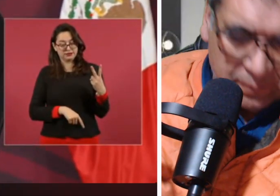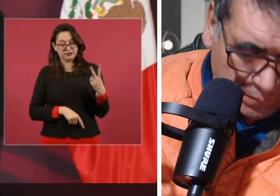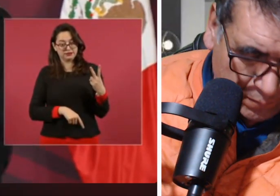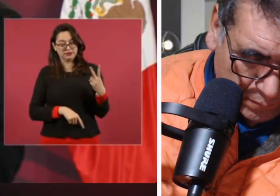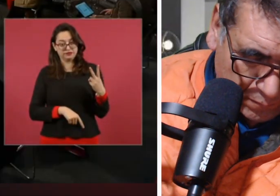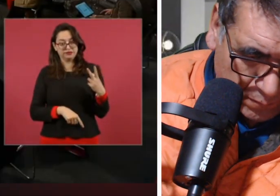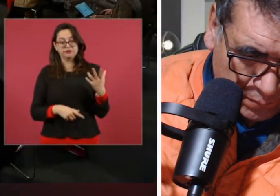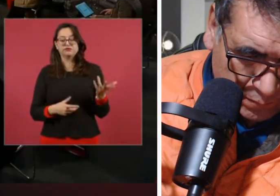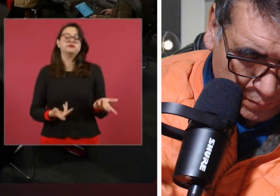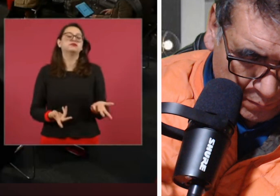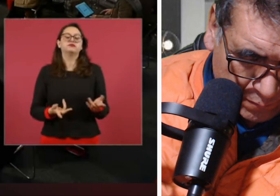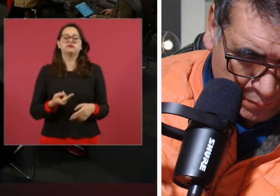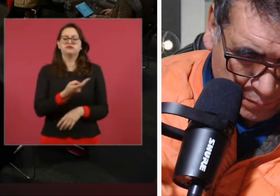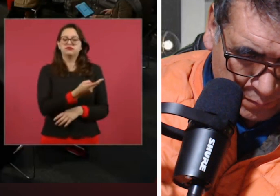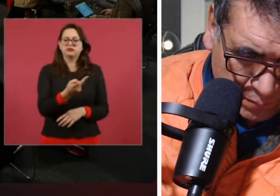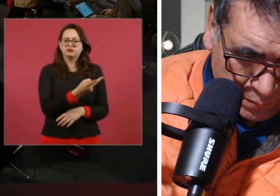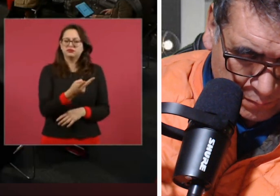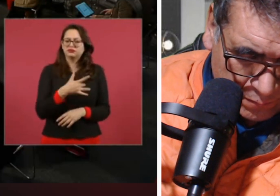Y estos precandidatos